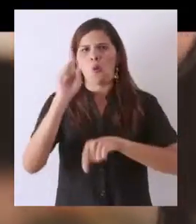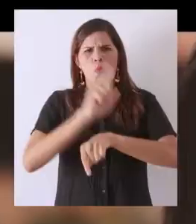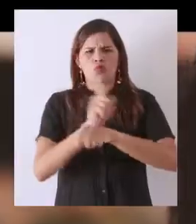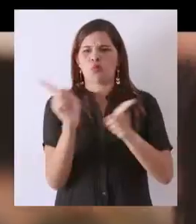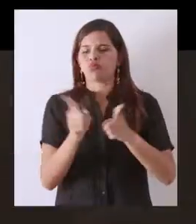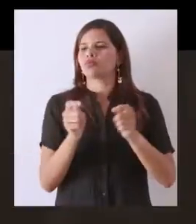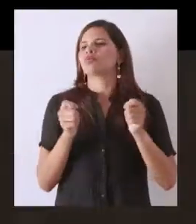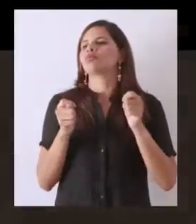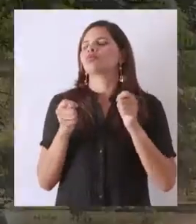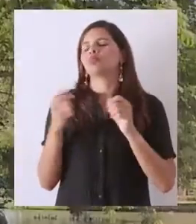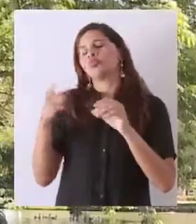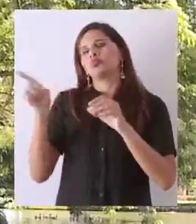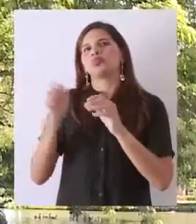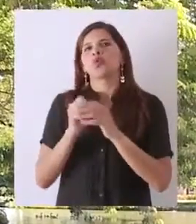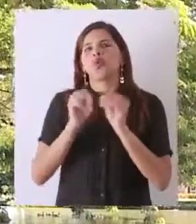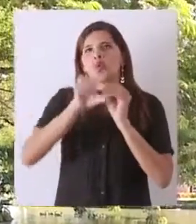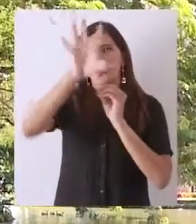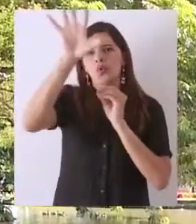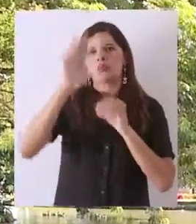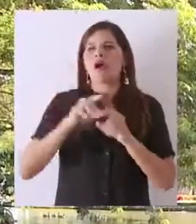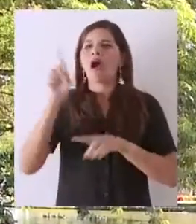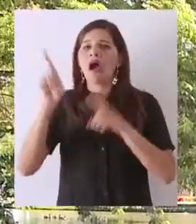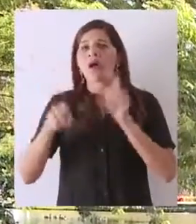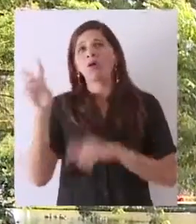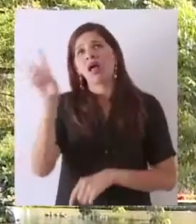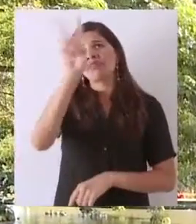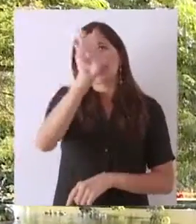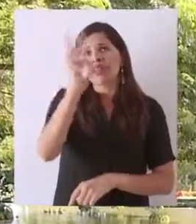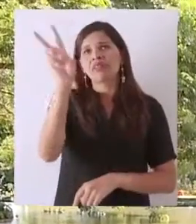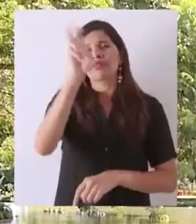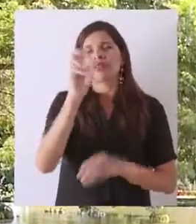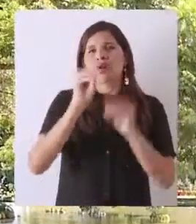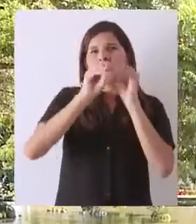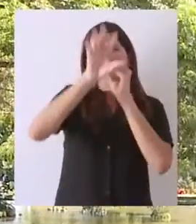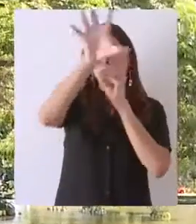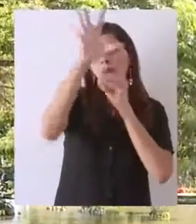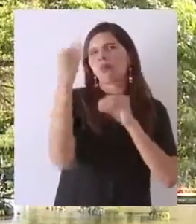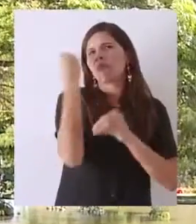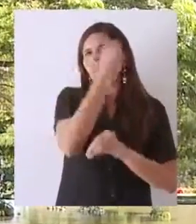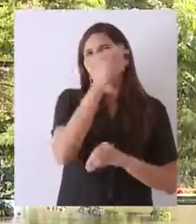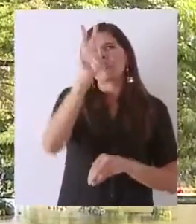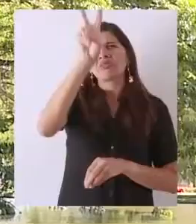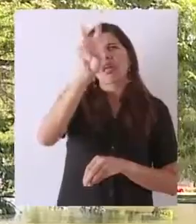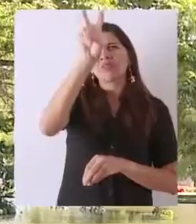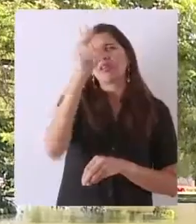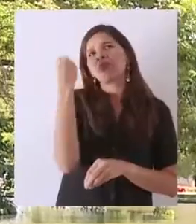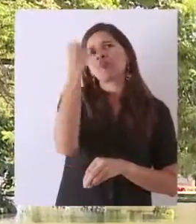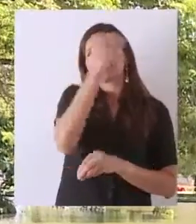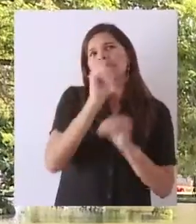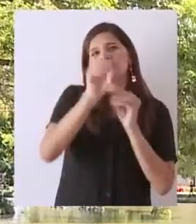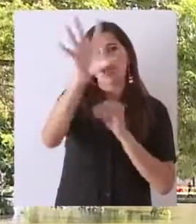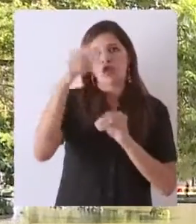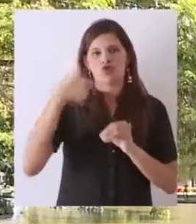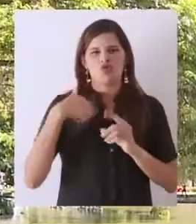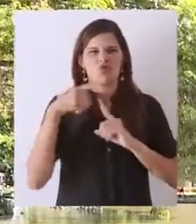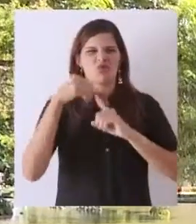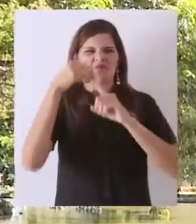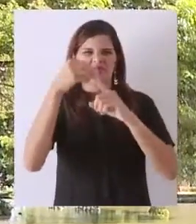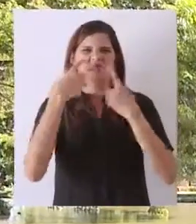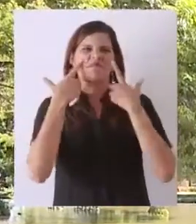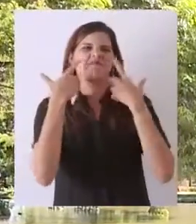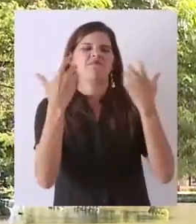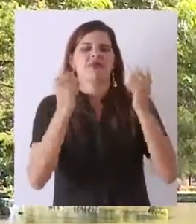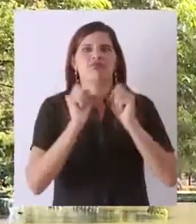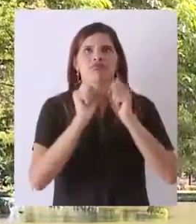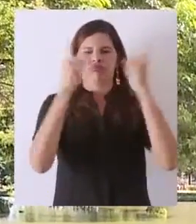plus de nosotros, de pronto la mayoría de los participantes lo que hacían era mostrar el 7 de una manera literal, nosotros quisimos